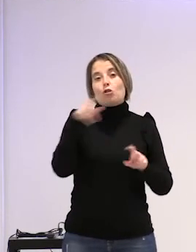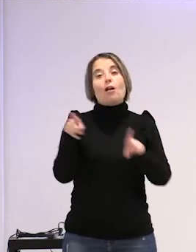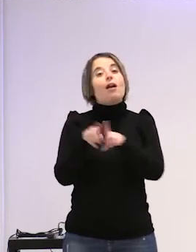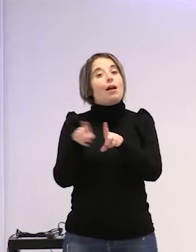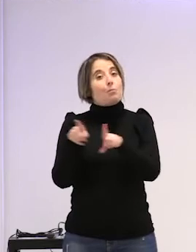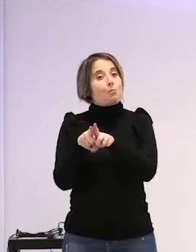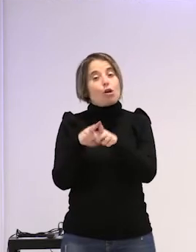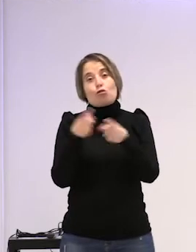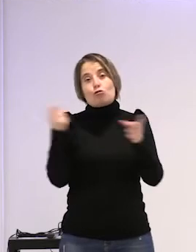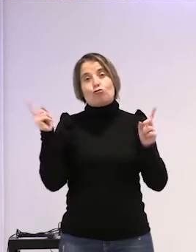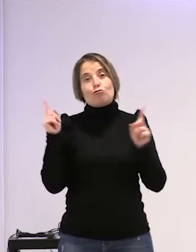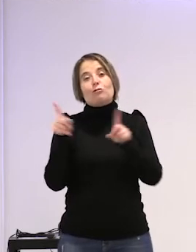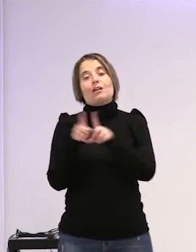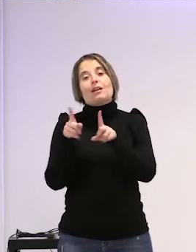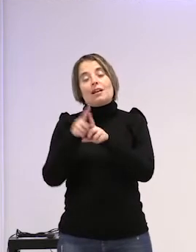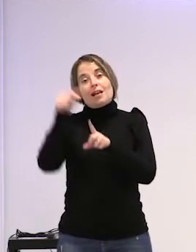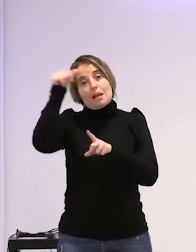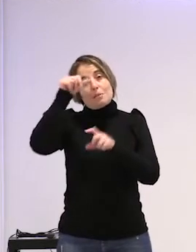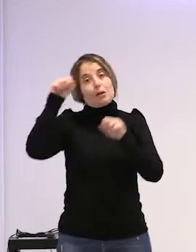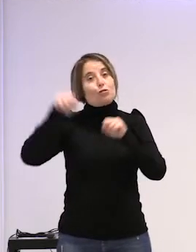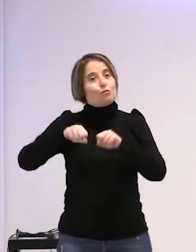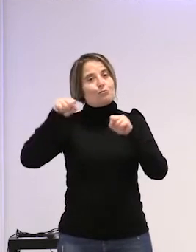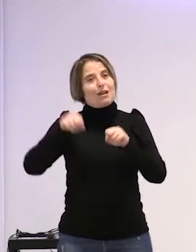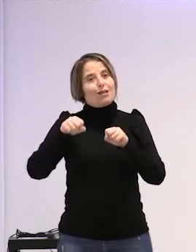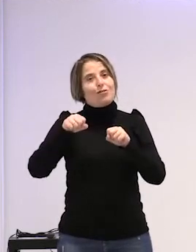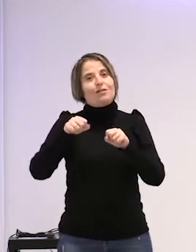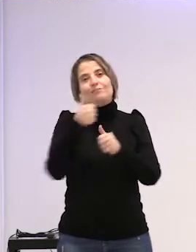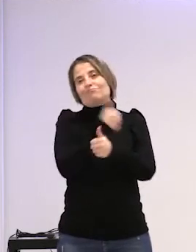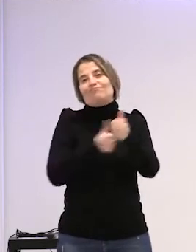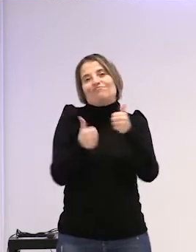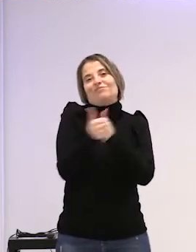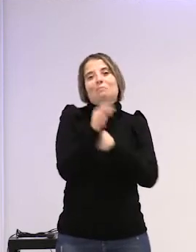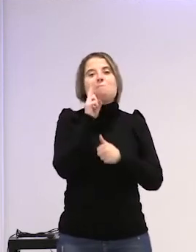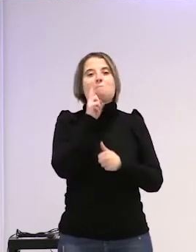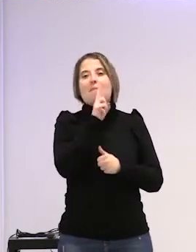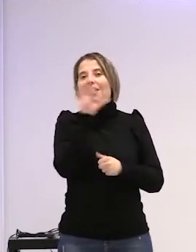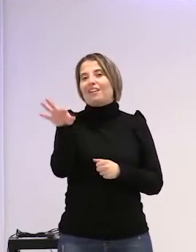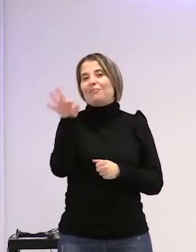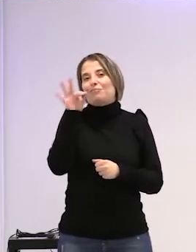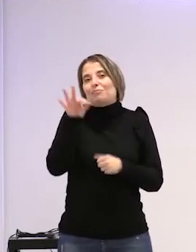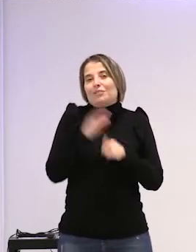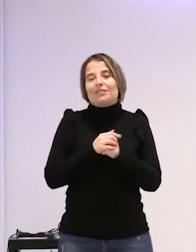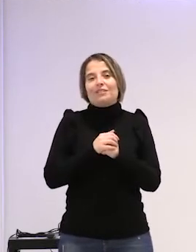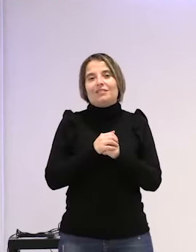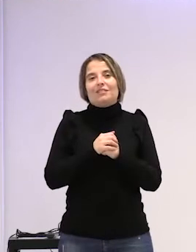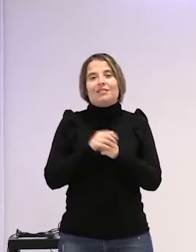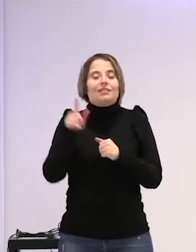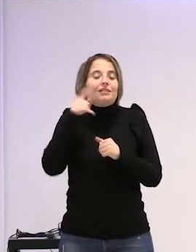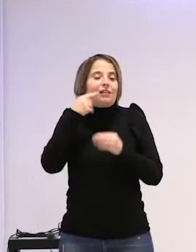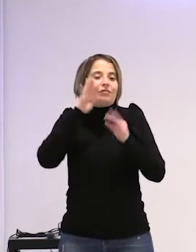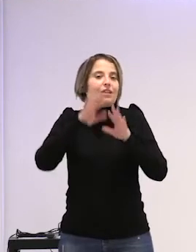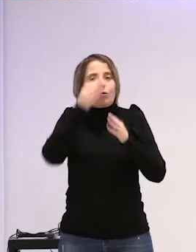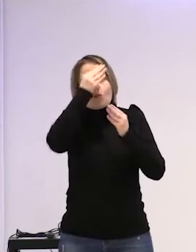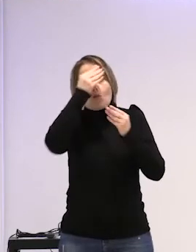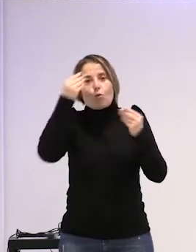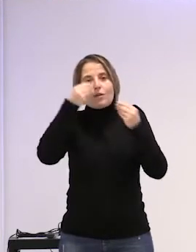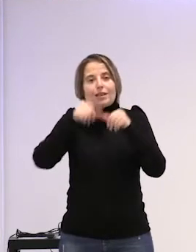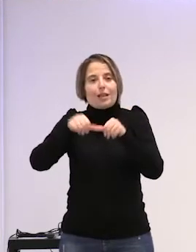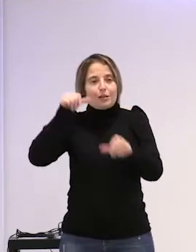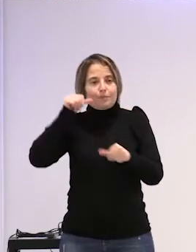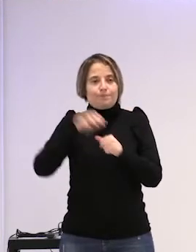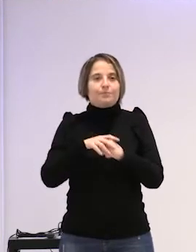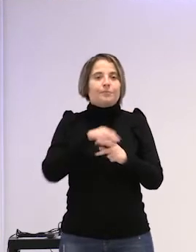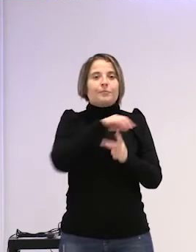hermanos seguían siendo y sobre todo su hermano mayor el favorito de la madre. ¿No? y se queda allí esta historia. Un